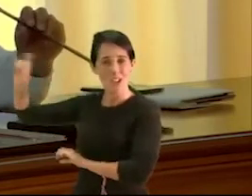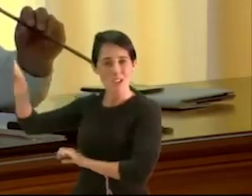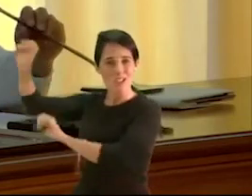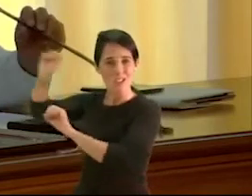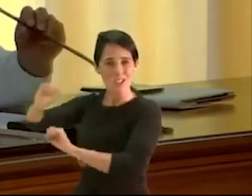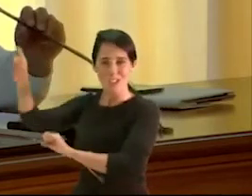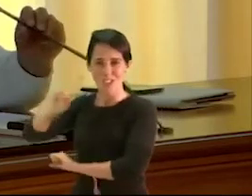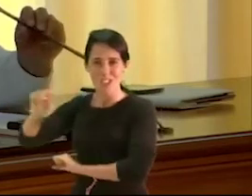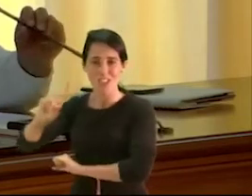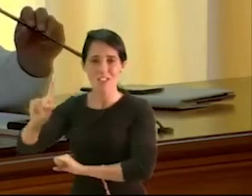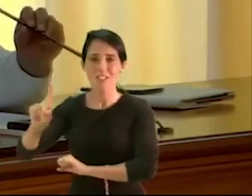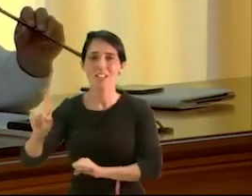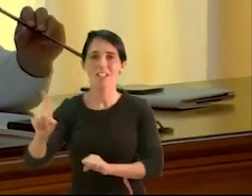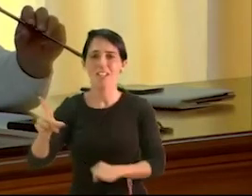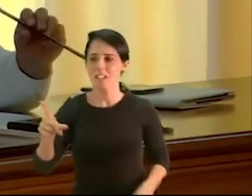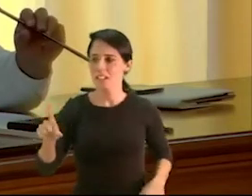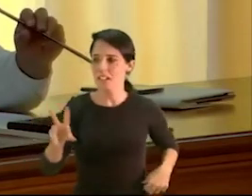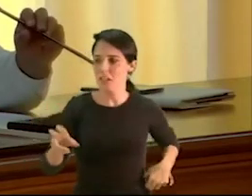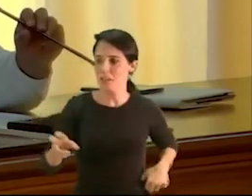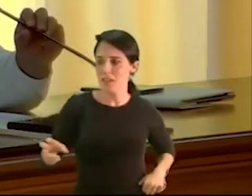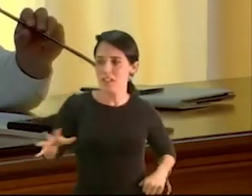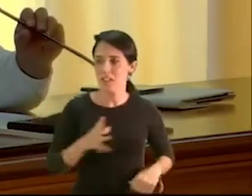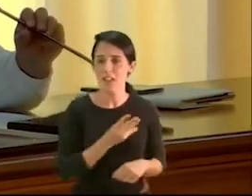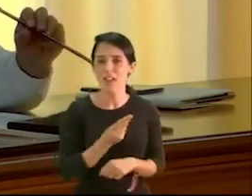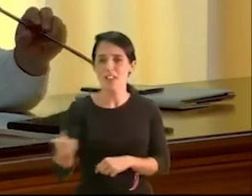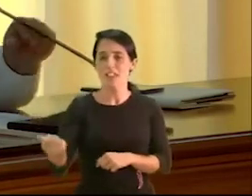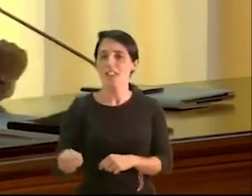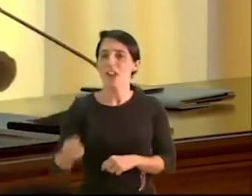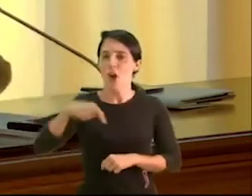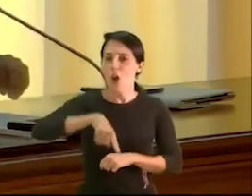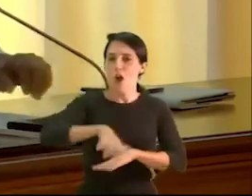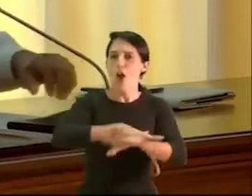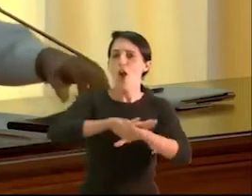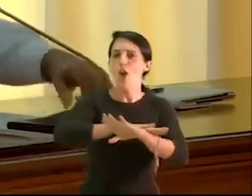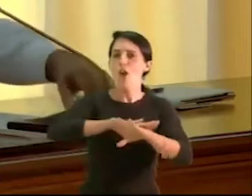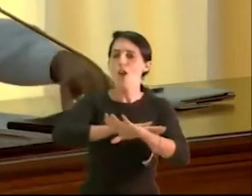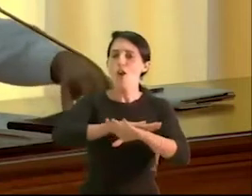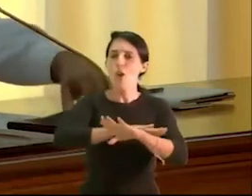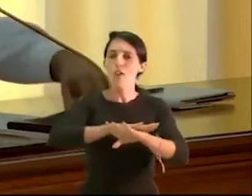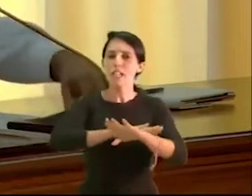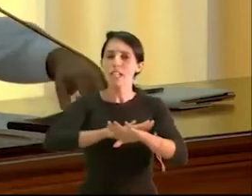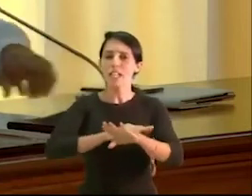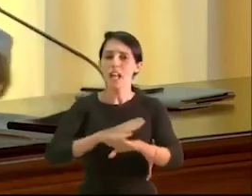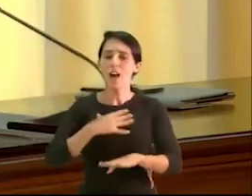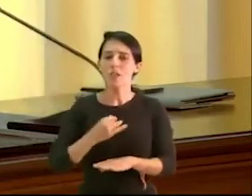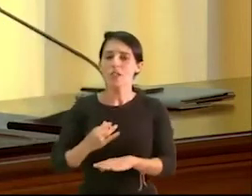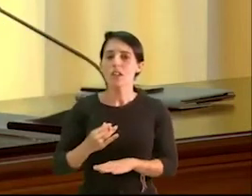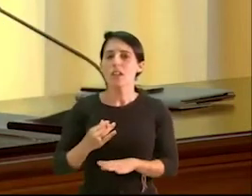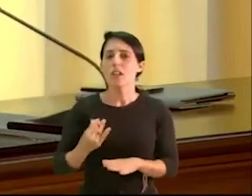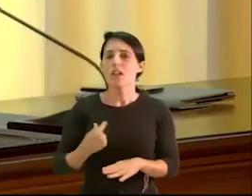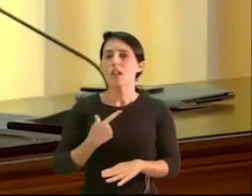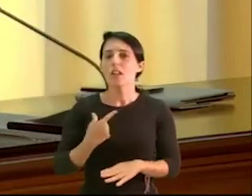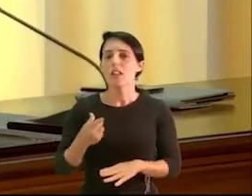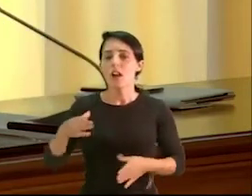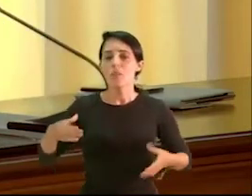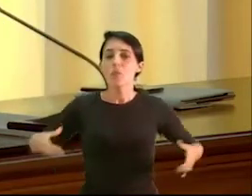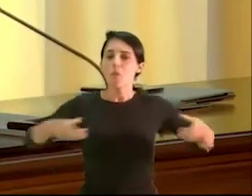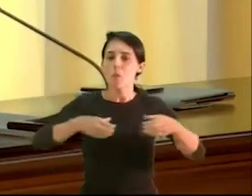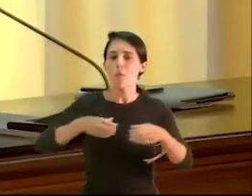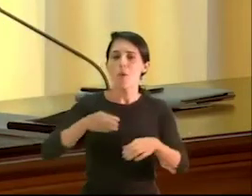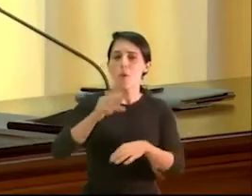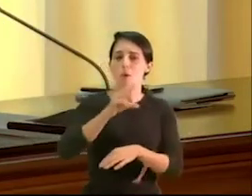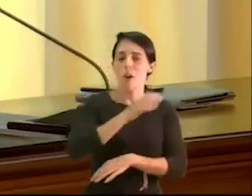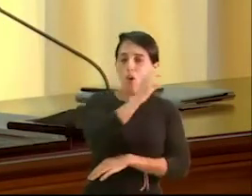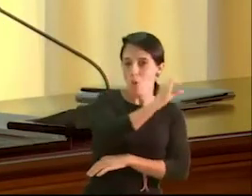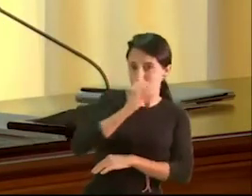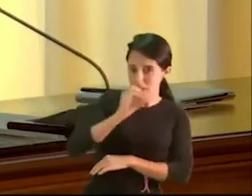es el transfugismo. Ellos hoy gobiernan este cabildo de Lanzarote con un transfuga declarado por mi formación política, por Coalición Canaria,